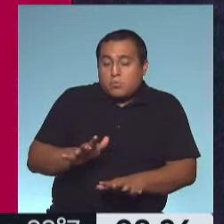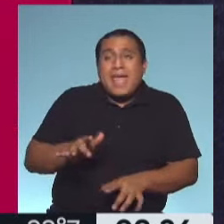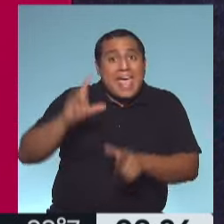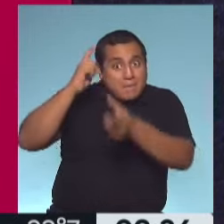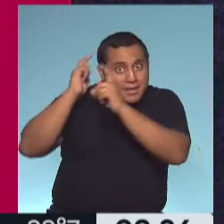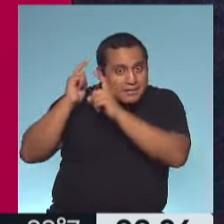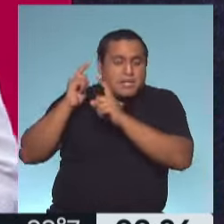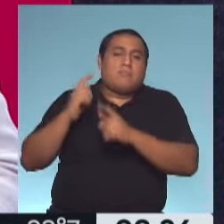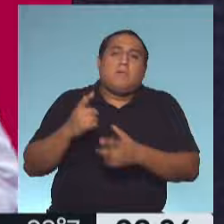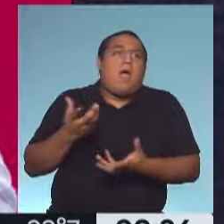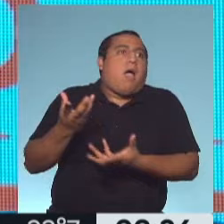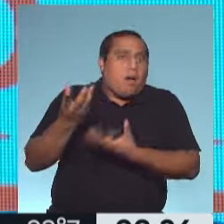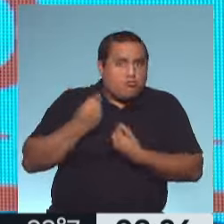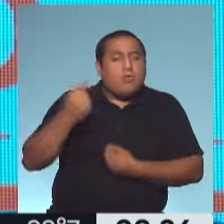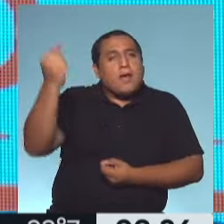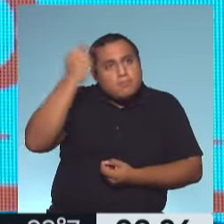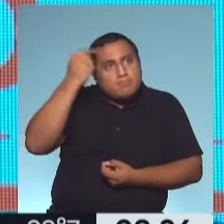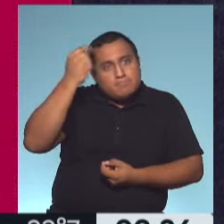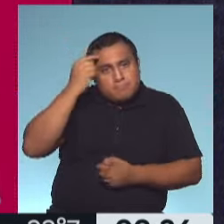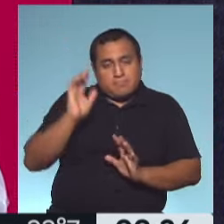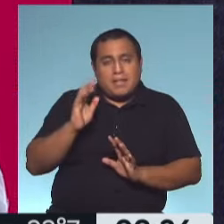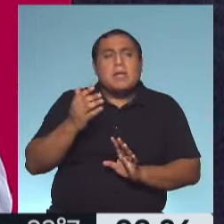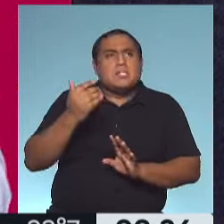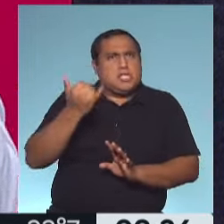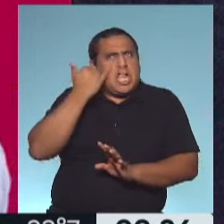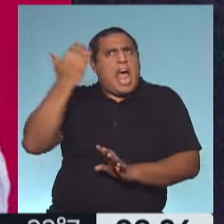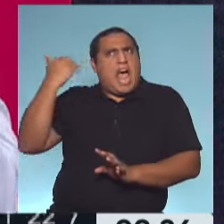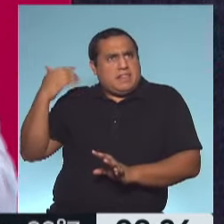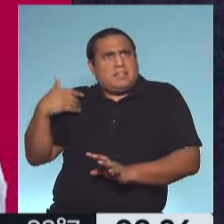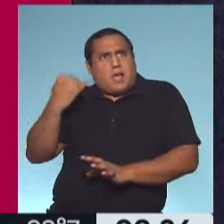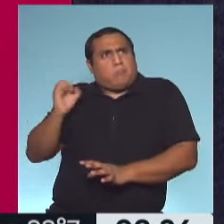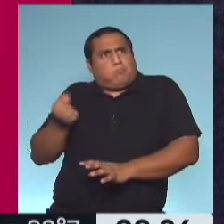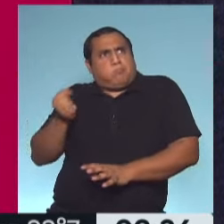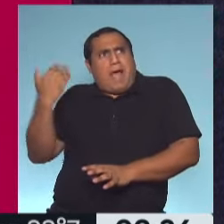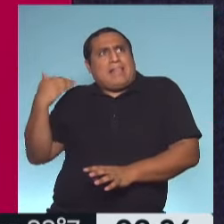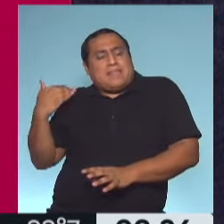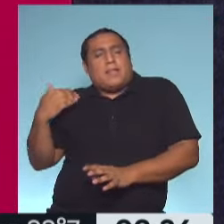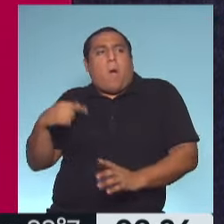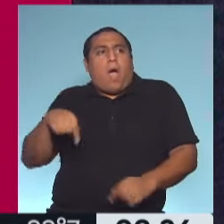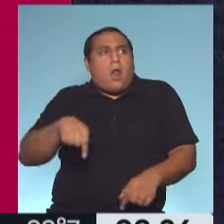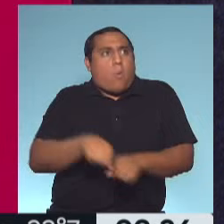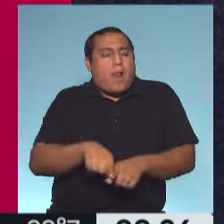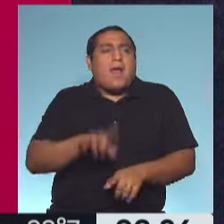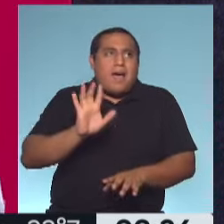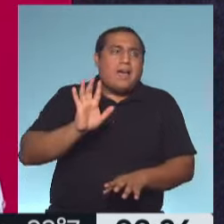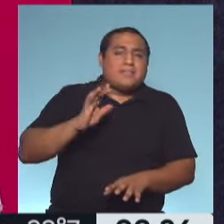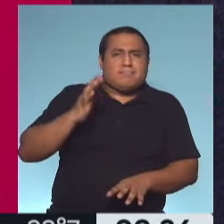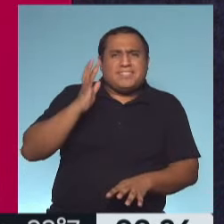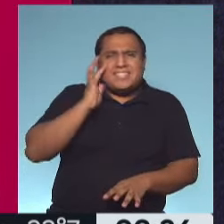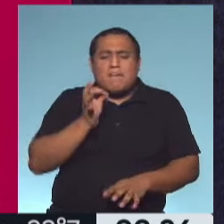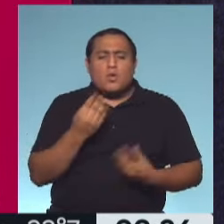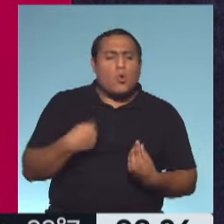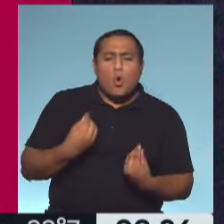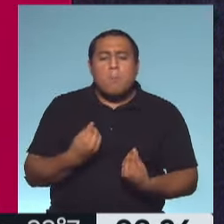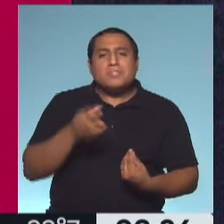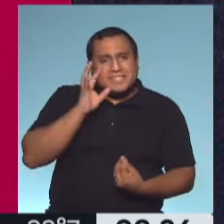Porque nos da backup. Claro. Pasamos por esa situación. Ahora, si tenemos que atravesar una situación similar, saber que hoy estamos en